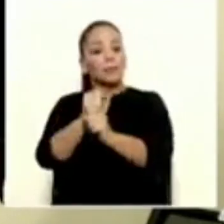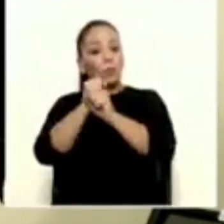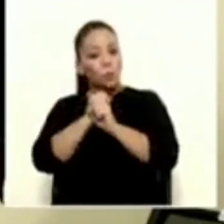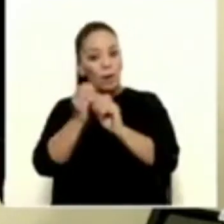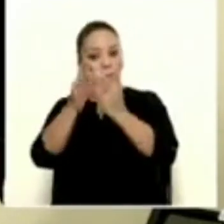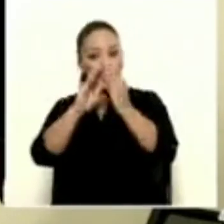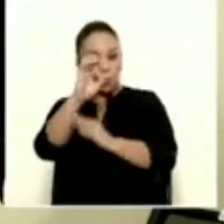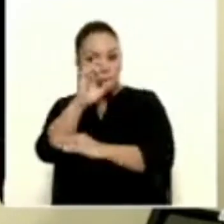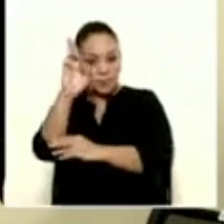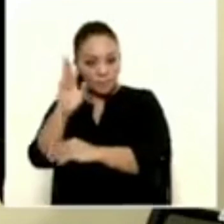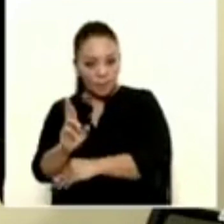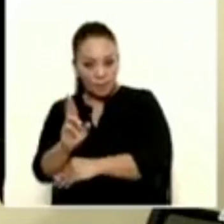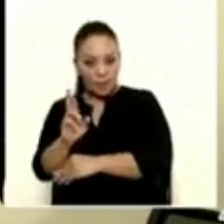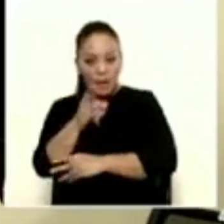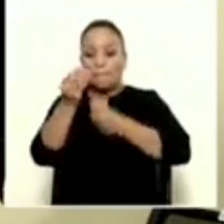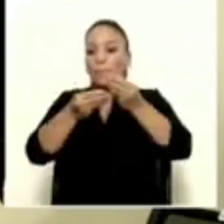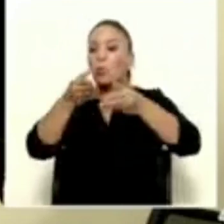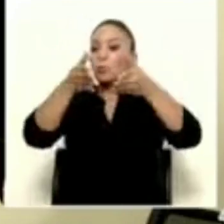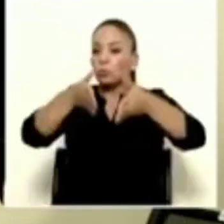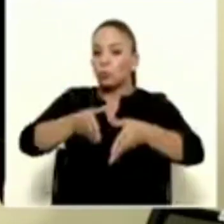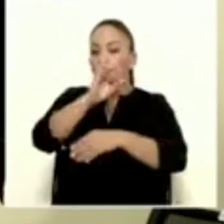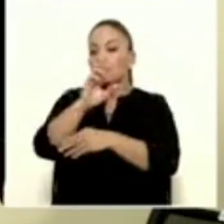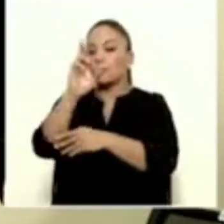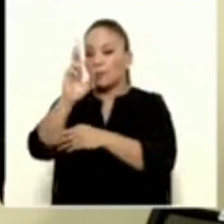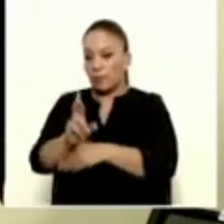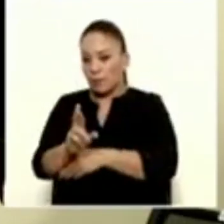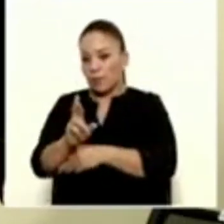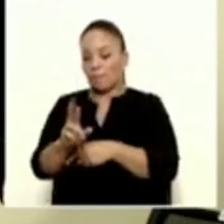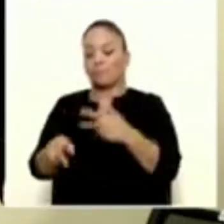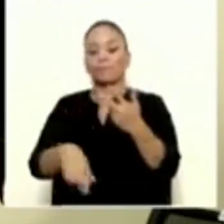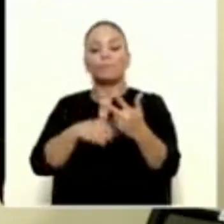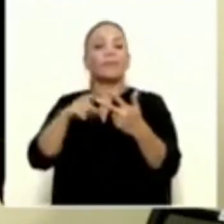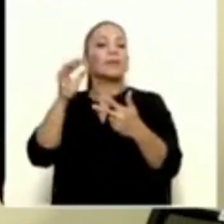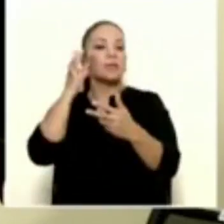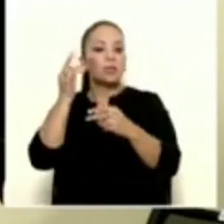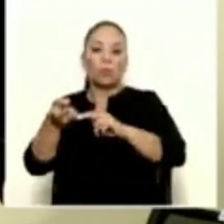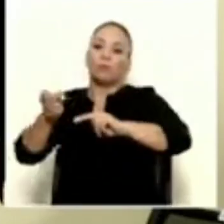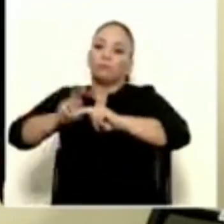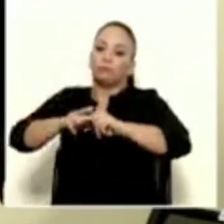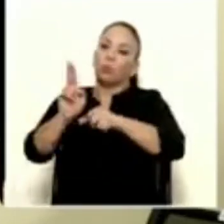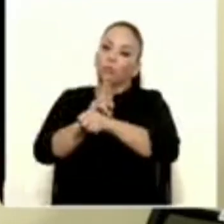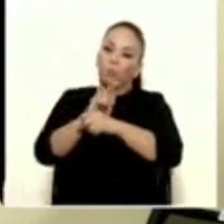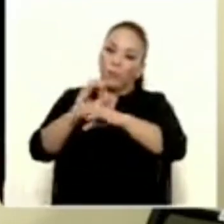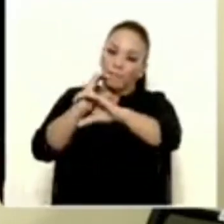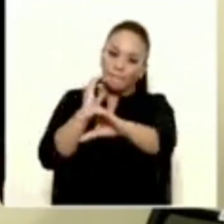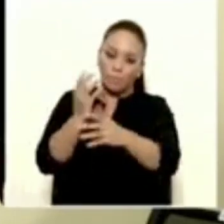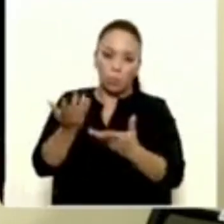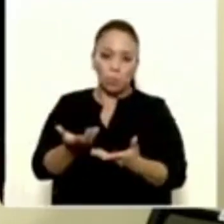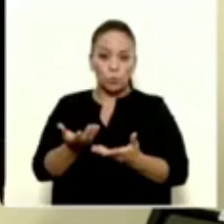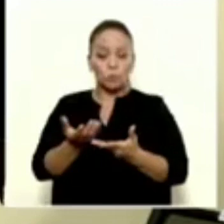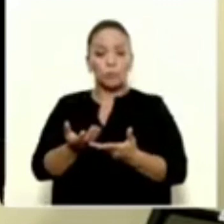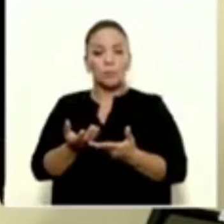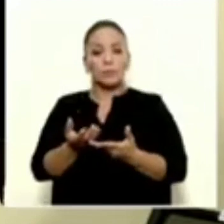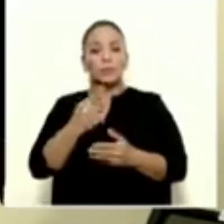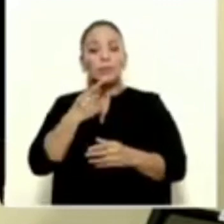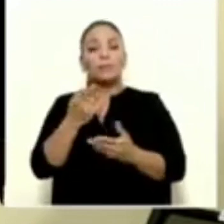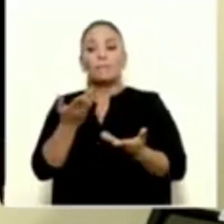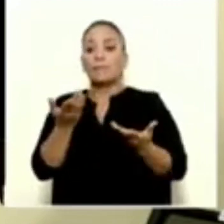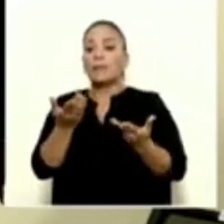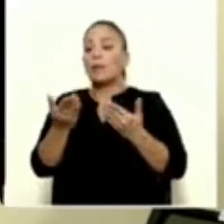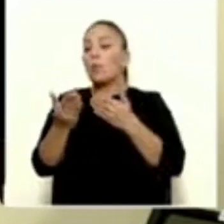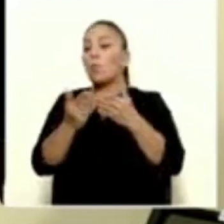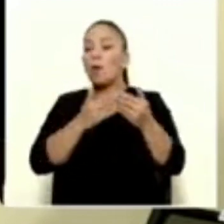al productor de Costa Rica, a la señora que se sube al bus, que ante cualquier